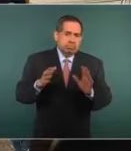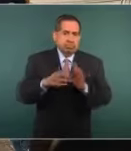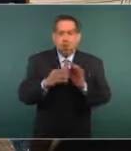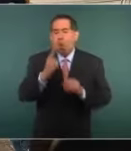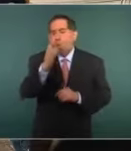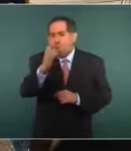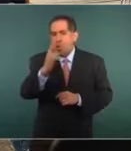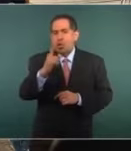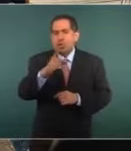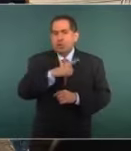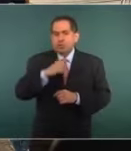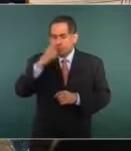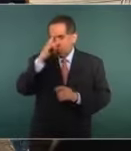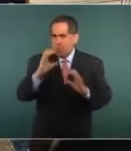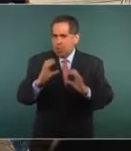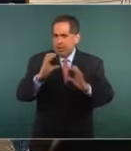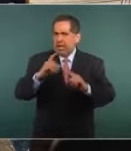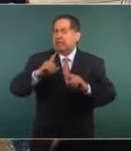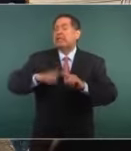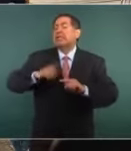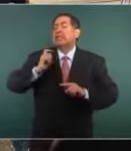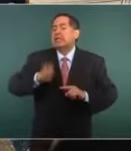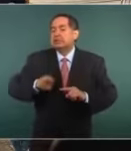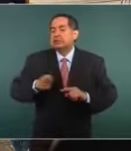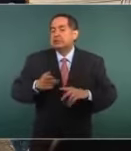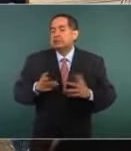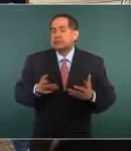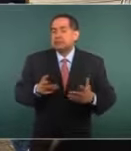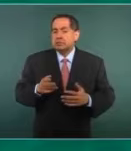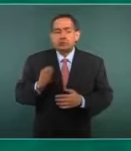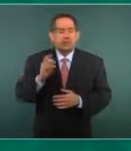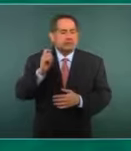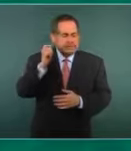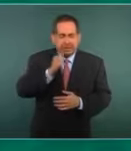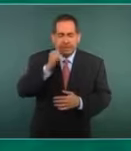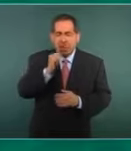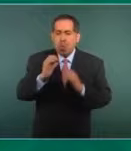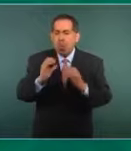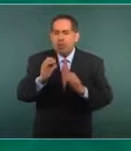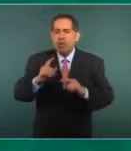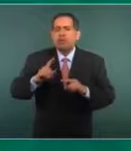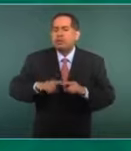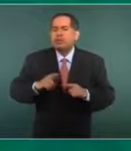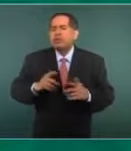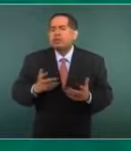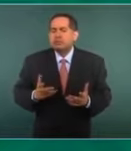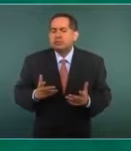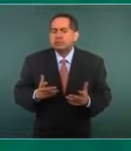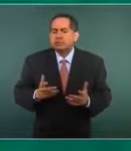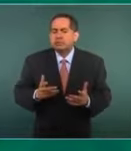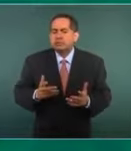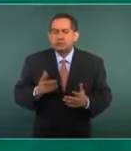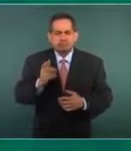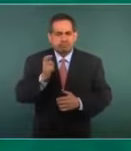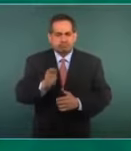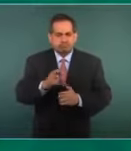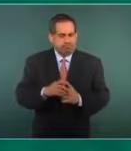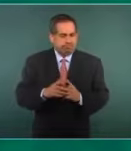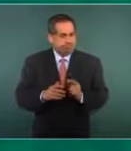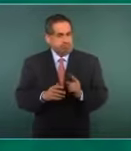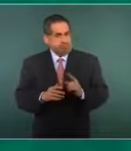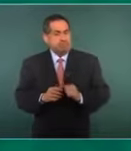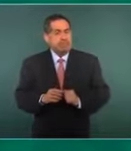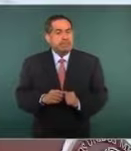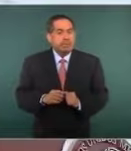Lo que debemos de cuidar siempre es no